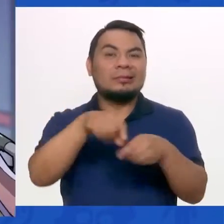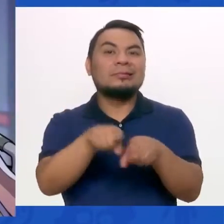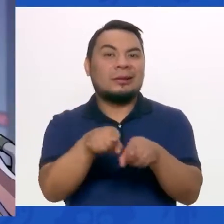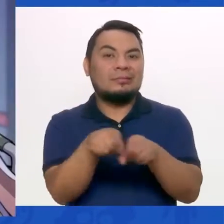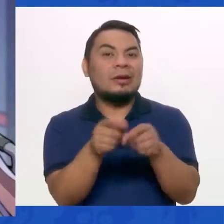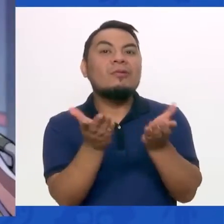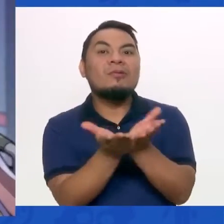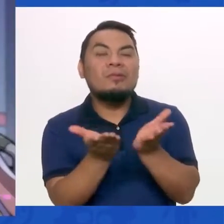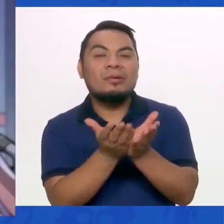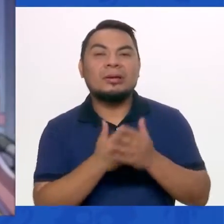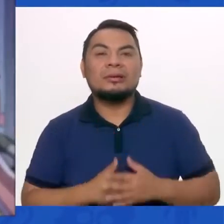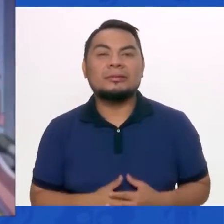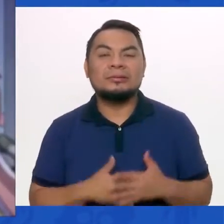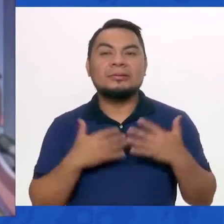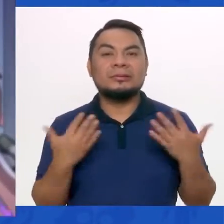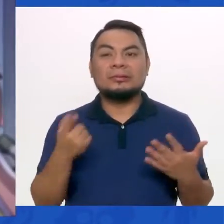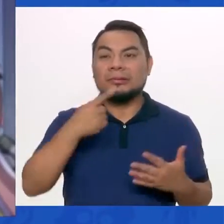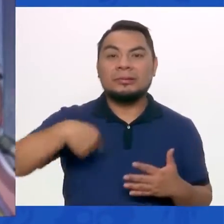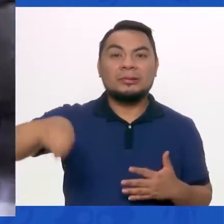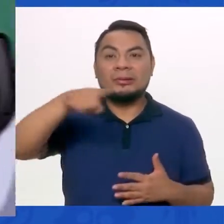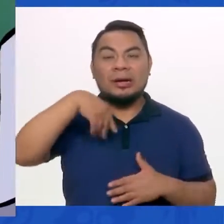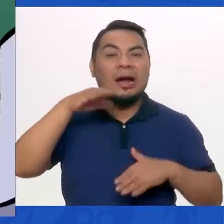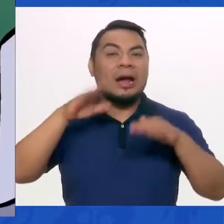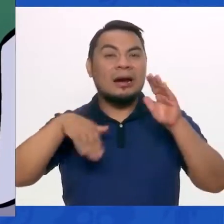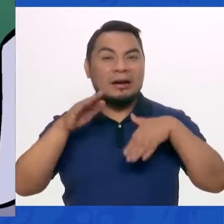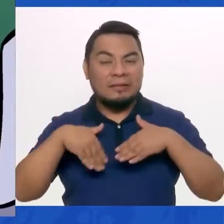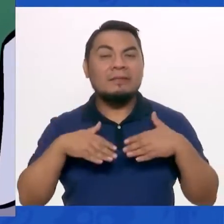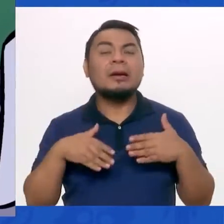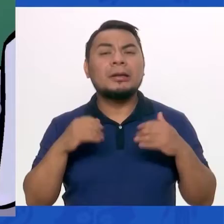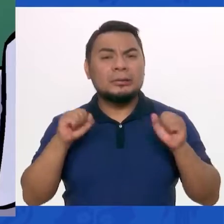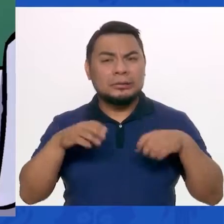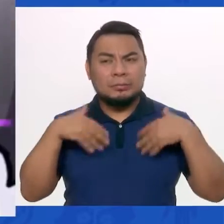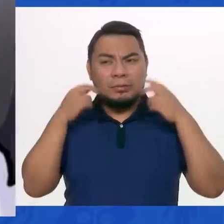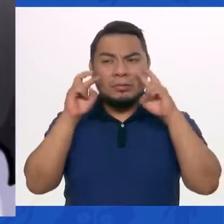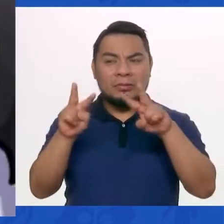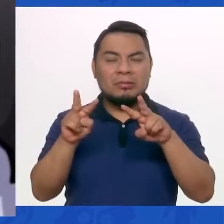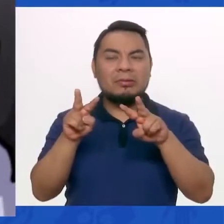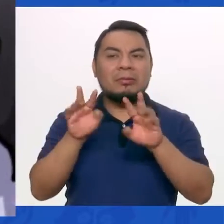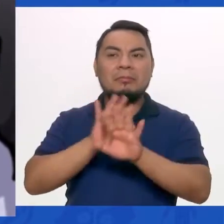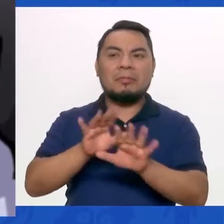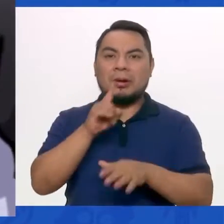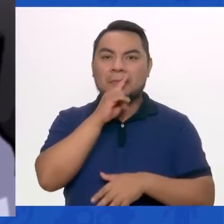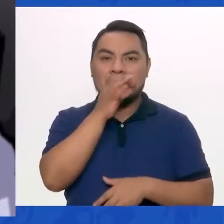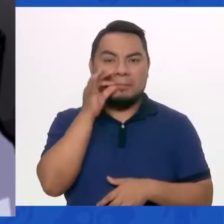escuelas. Y aunque muchas veces pudimos ser solo espectadores,